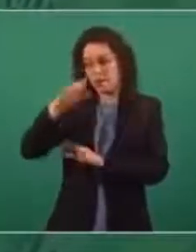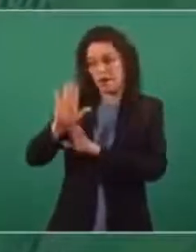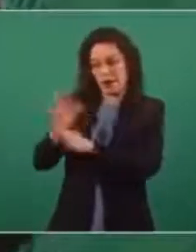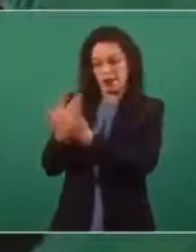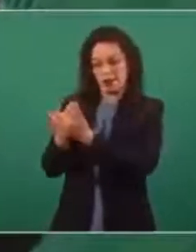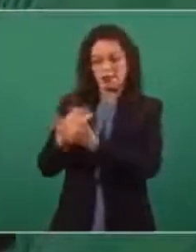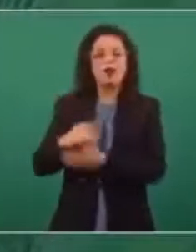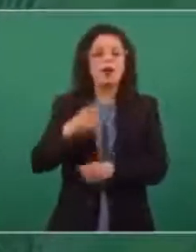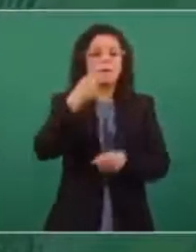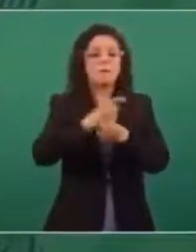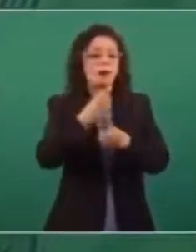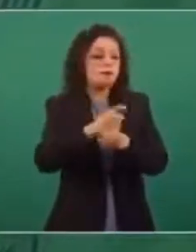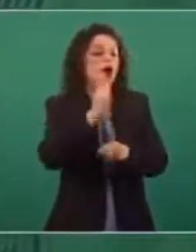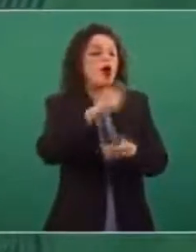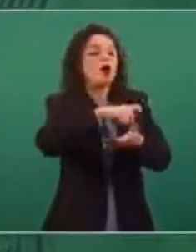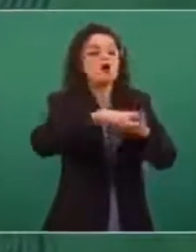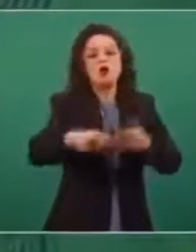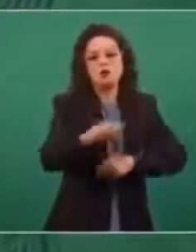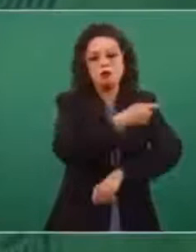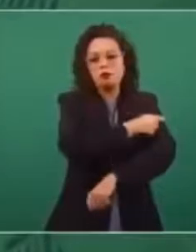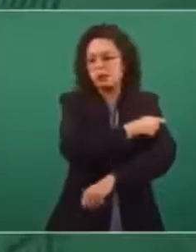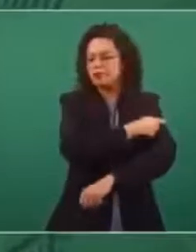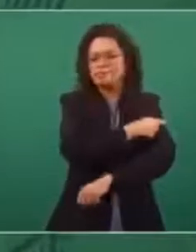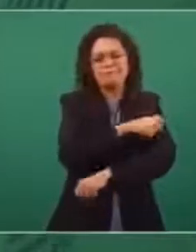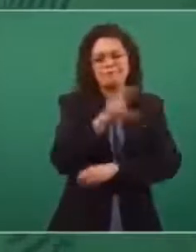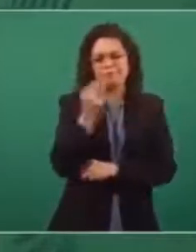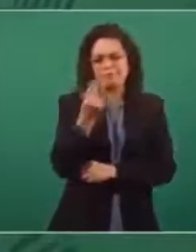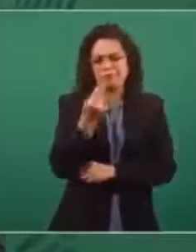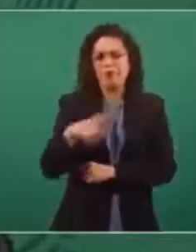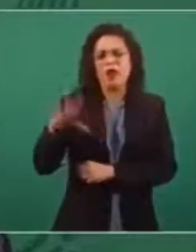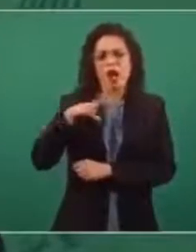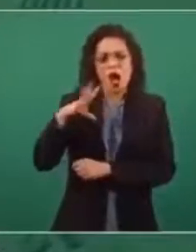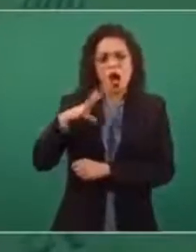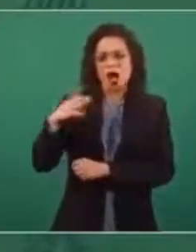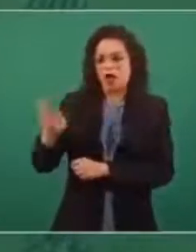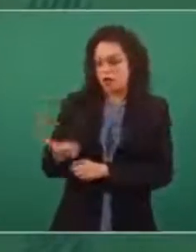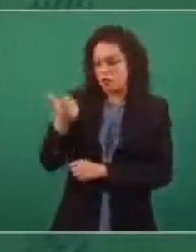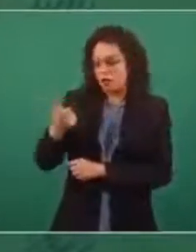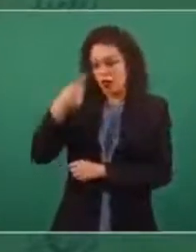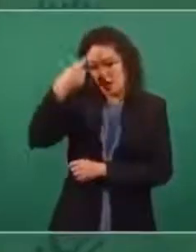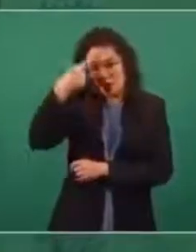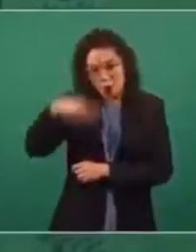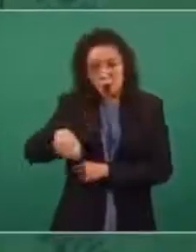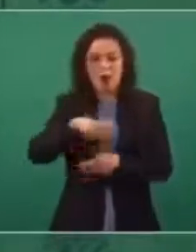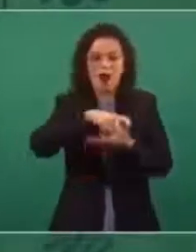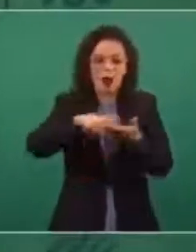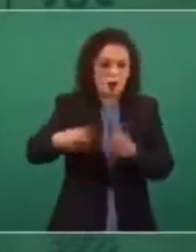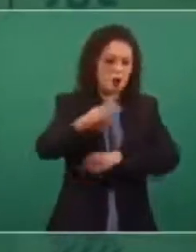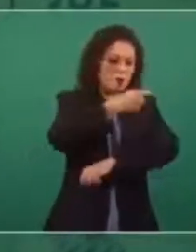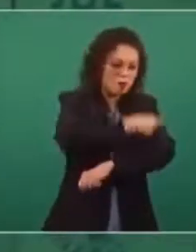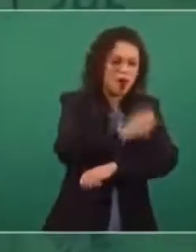se tiene dinero para la compra de las vacunas y para hacer las obras, ¿por qué?